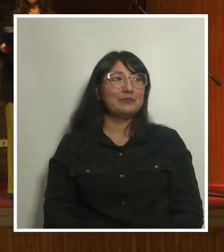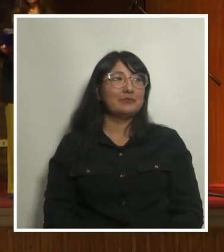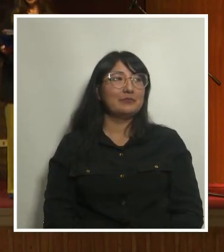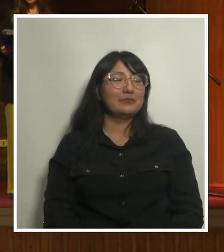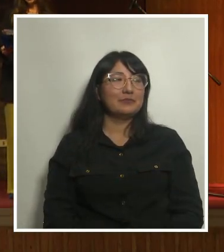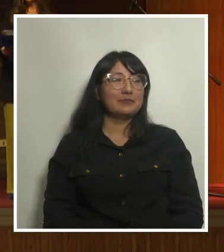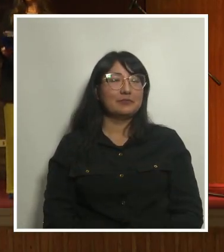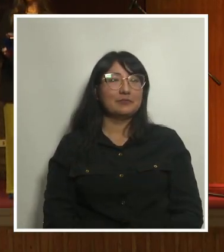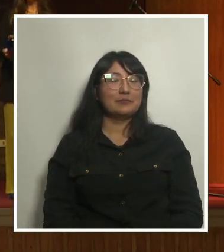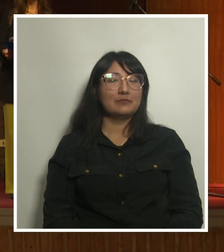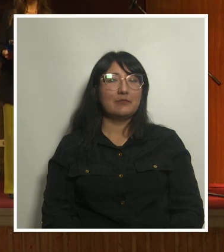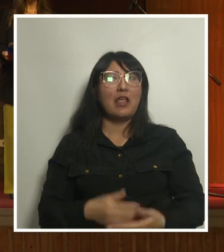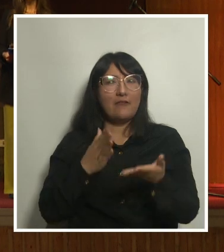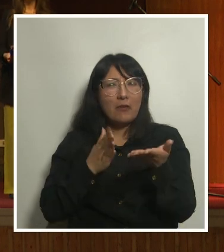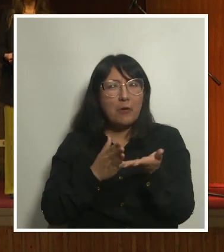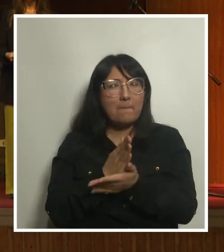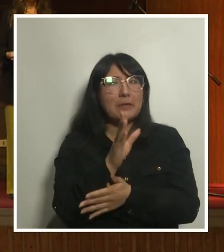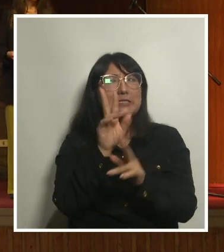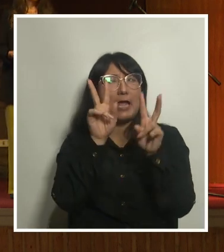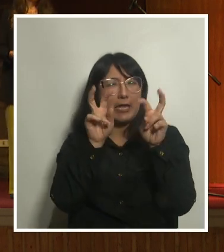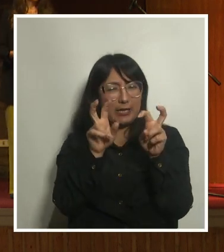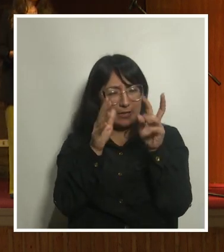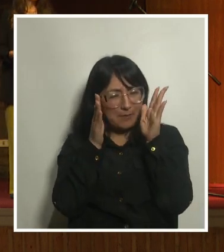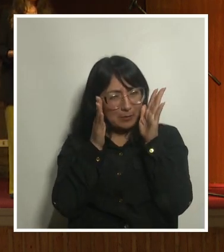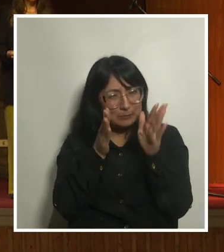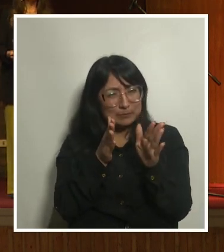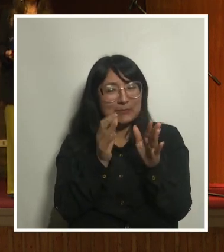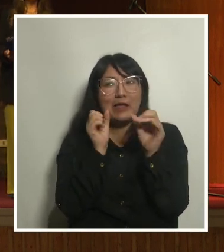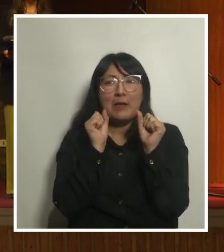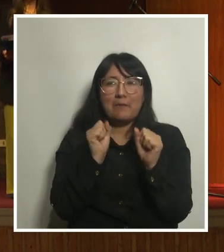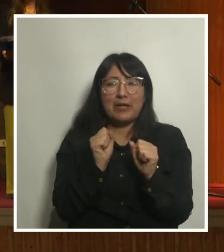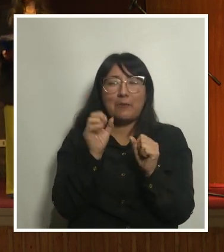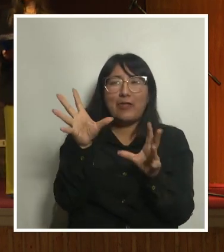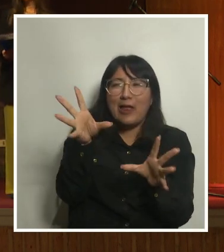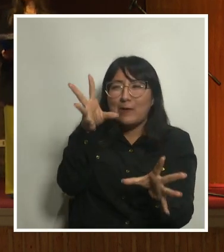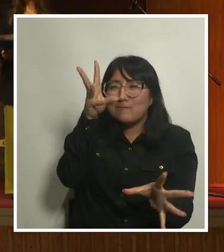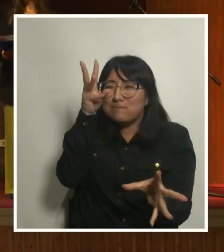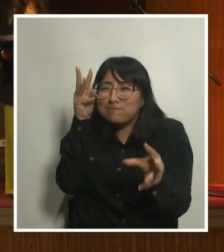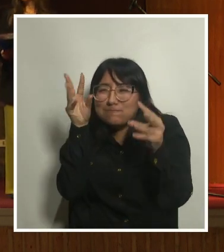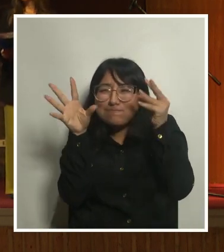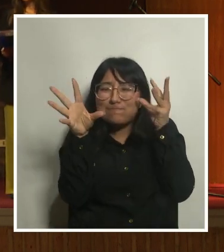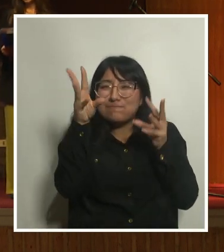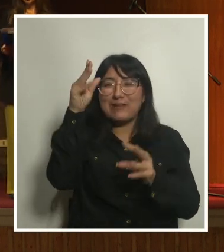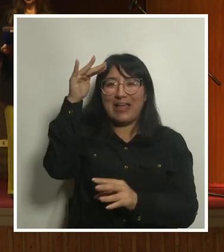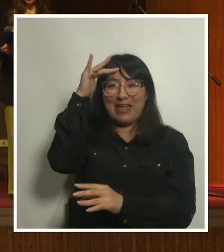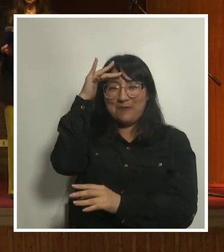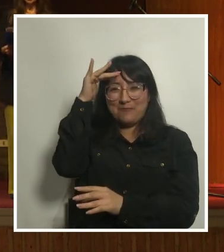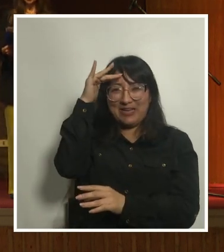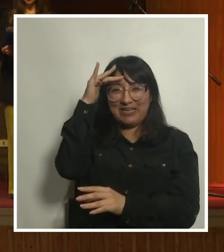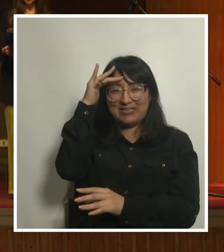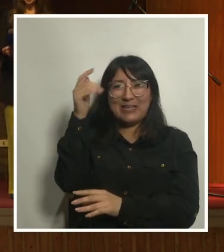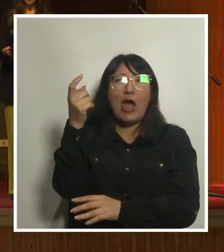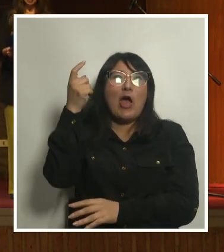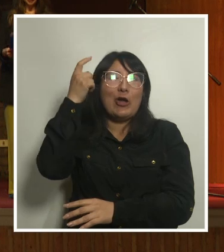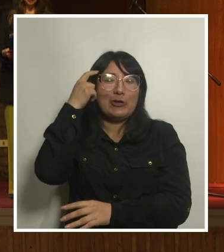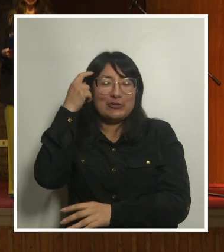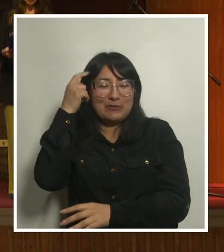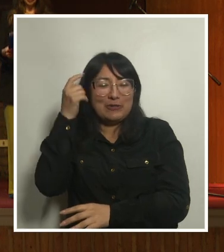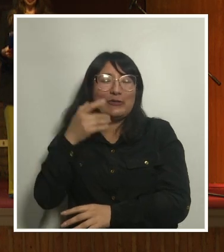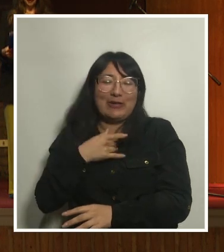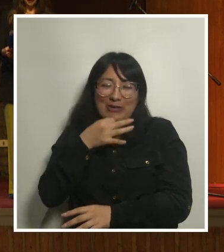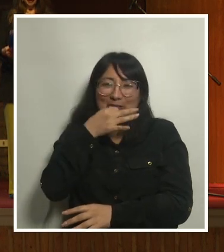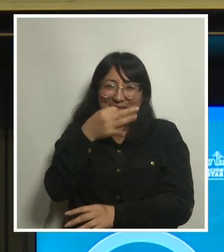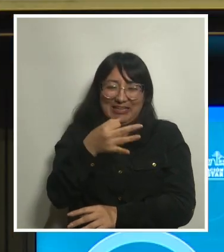a entrar en tierra derecha para poder absorber todas estas experiencias y todos estos conocimientos que yo les decía.